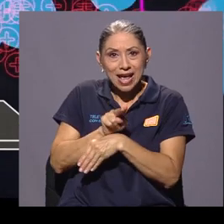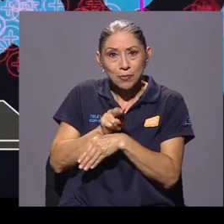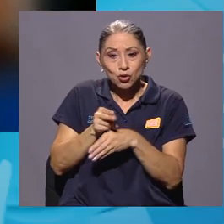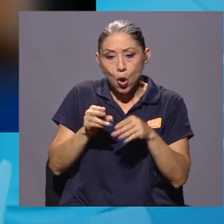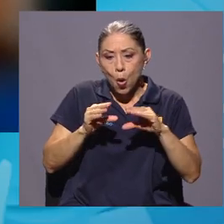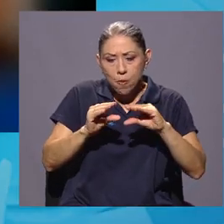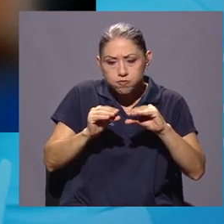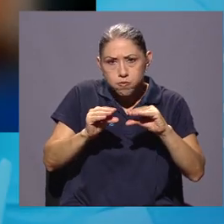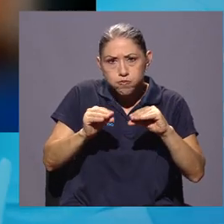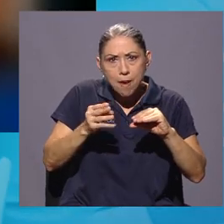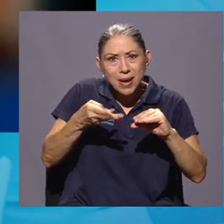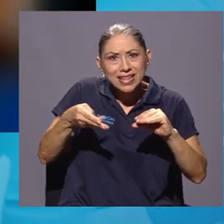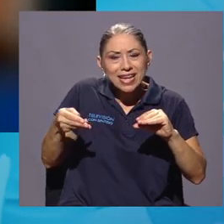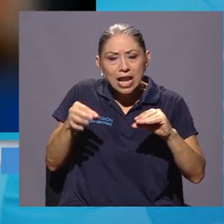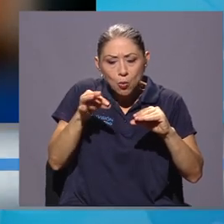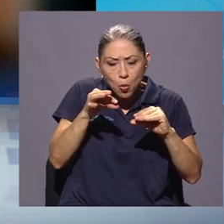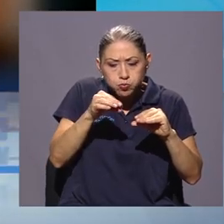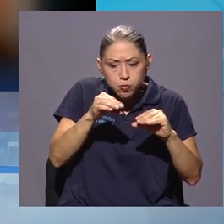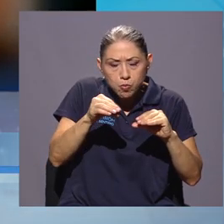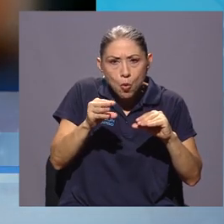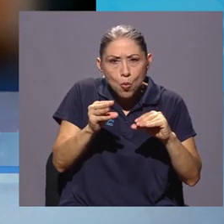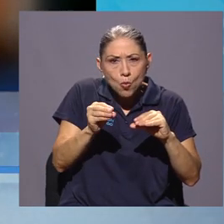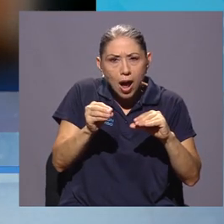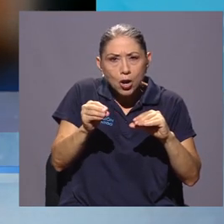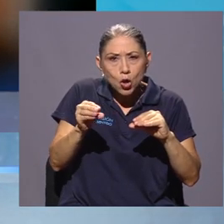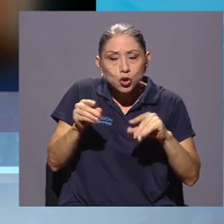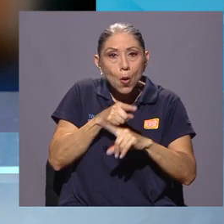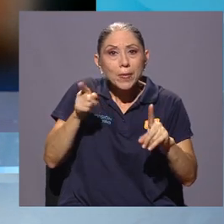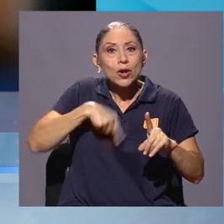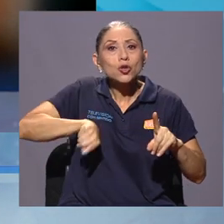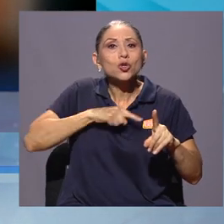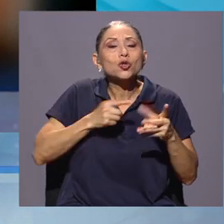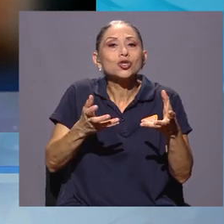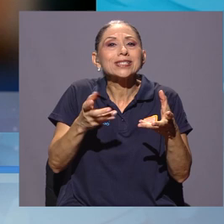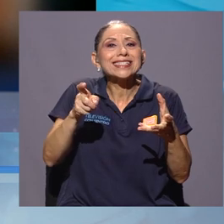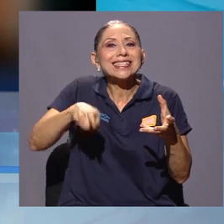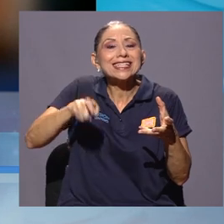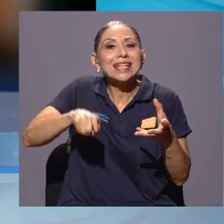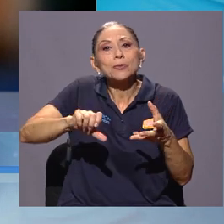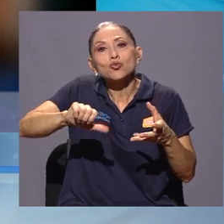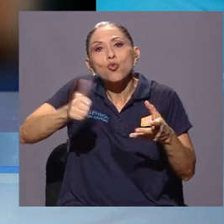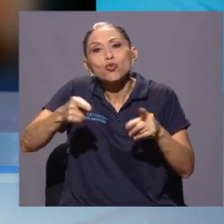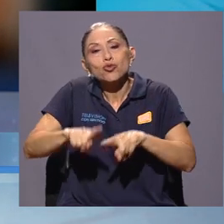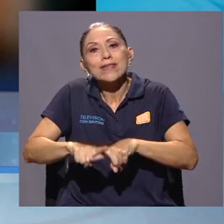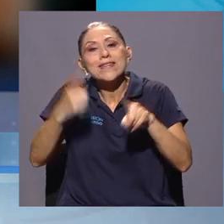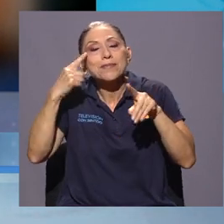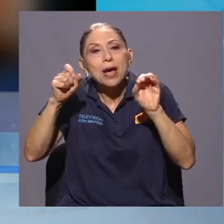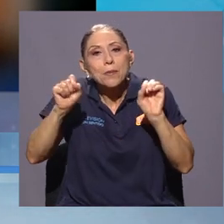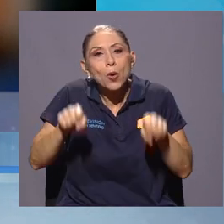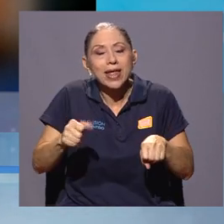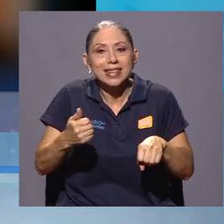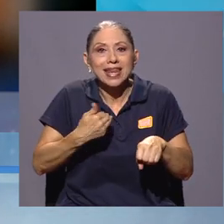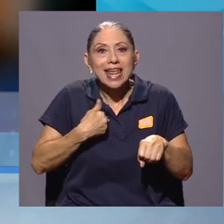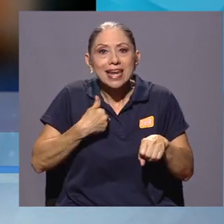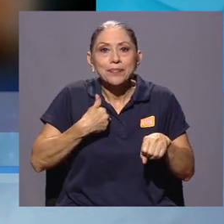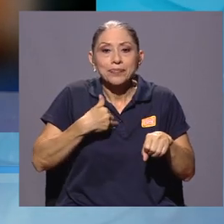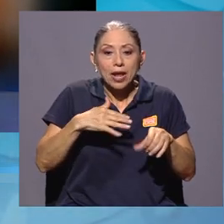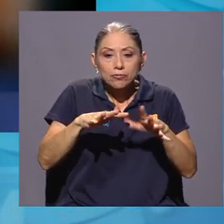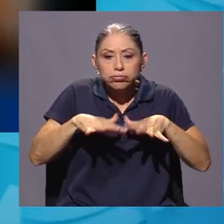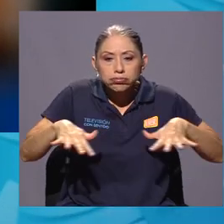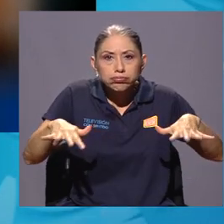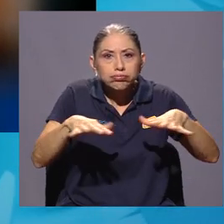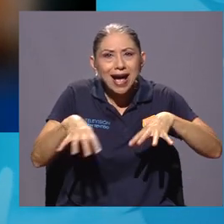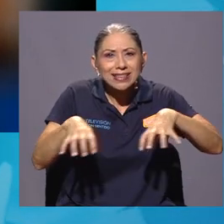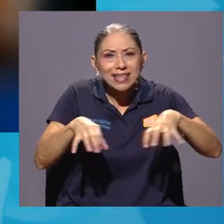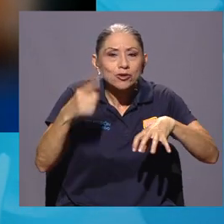poroso. Nosotros necesitamos un material que tenga una gran área superficial para poder tener suficientes sitios activos para